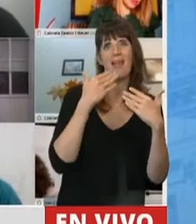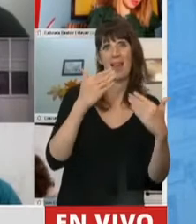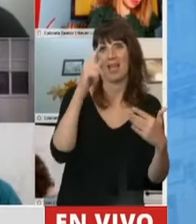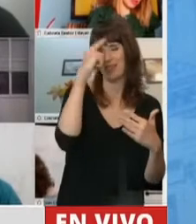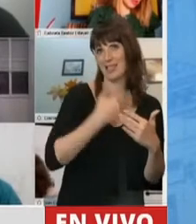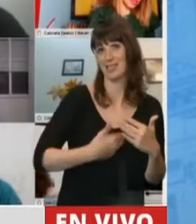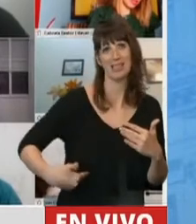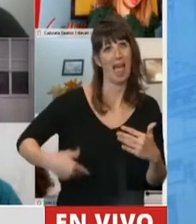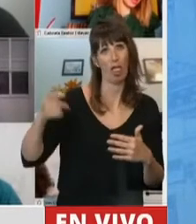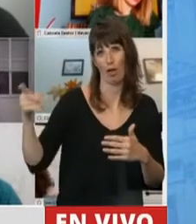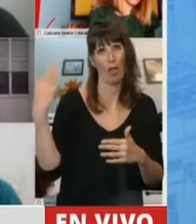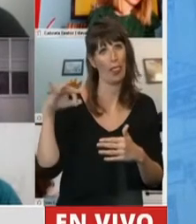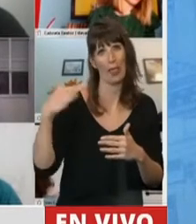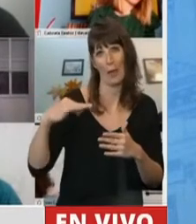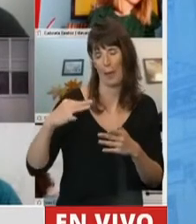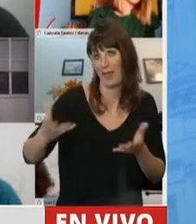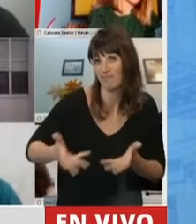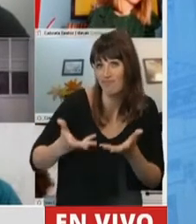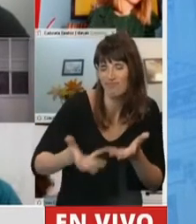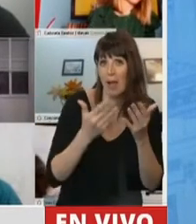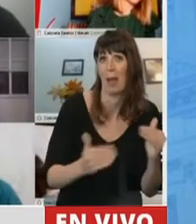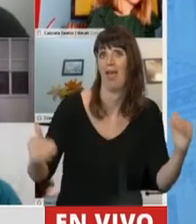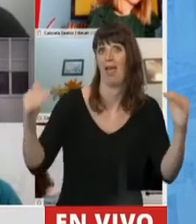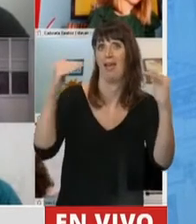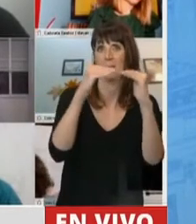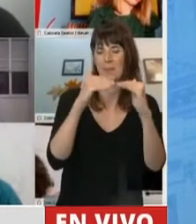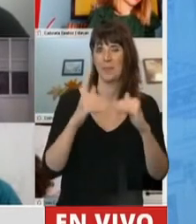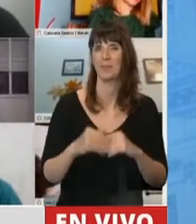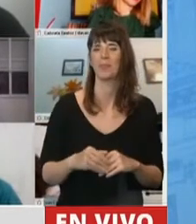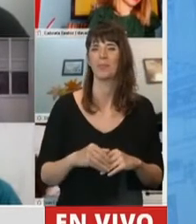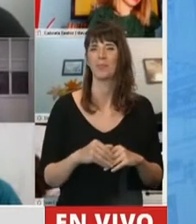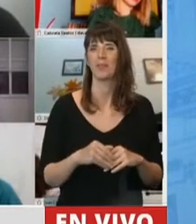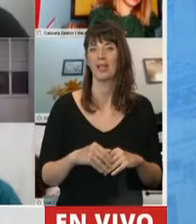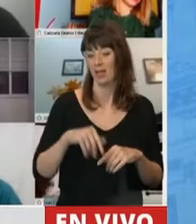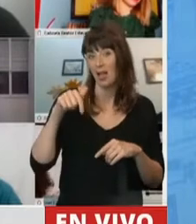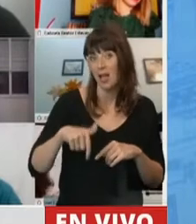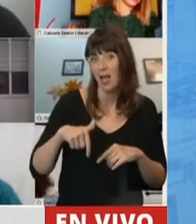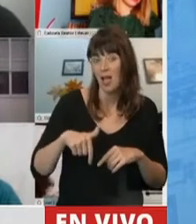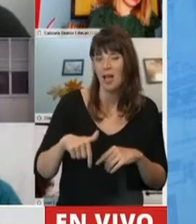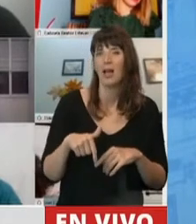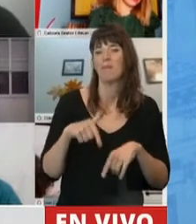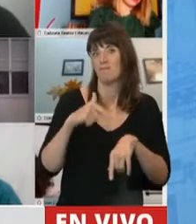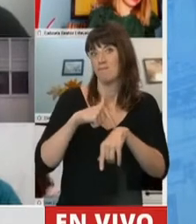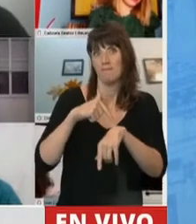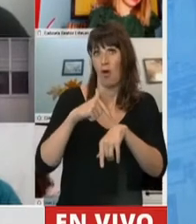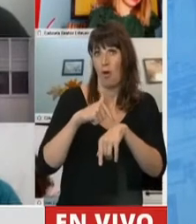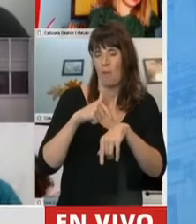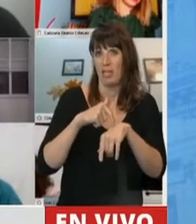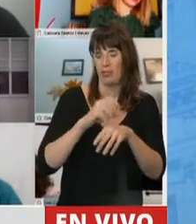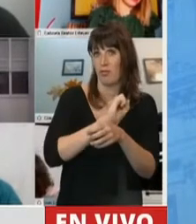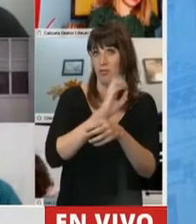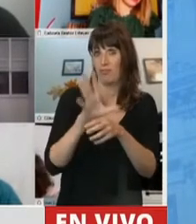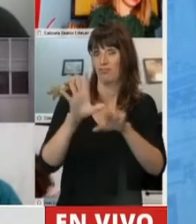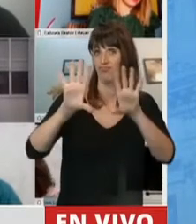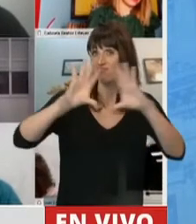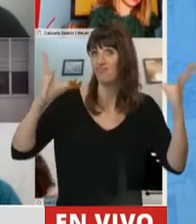encuestas donde, en este marco, donde evidentemente al esfuerzo de la pandemia, pero también